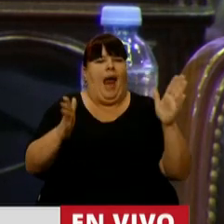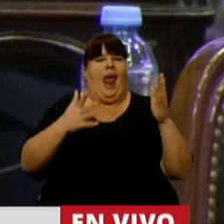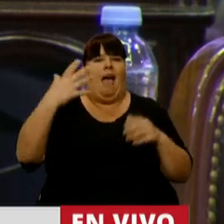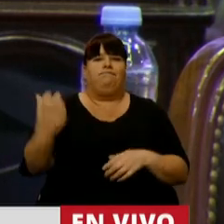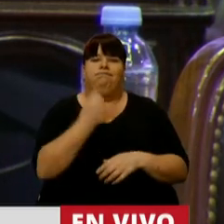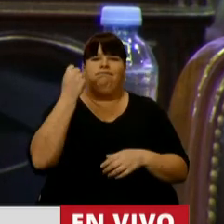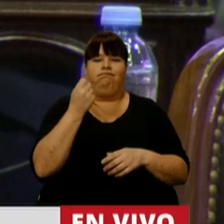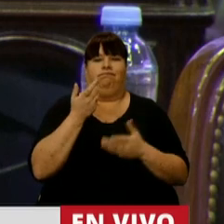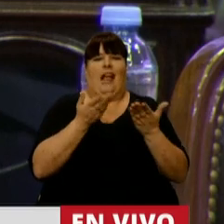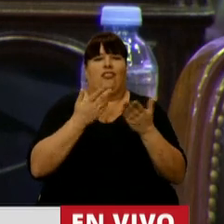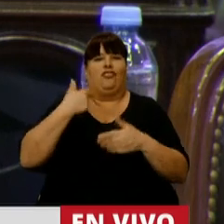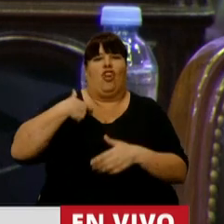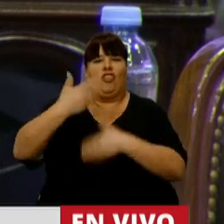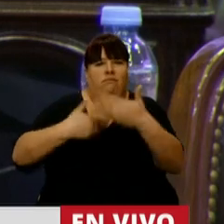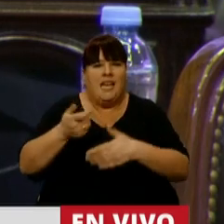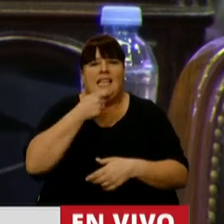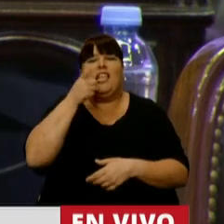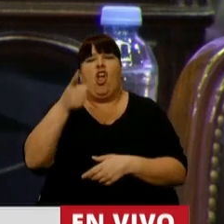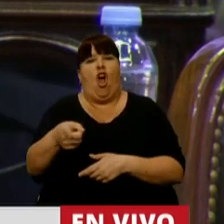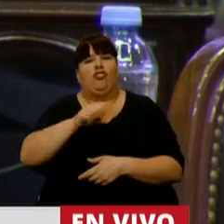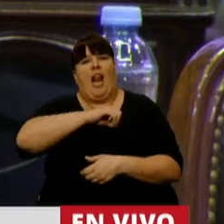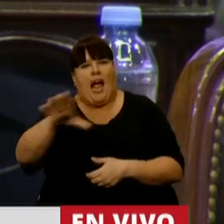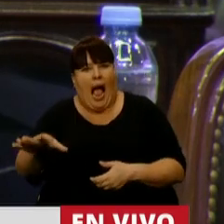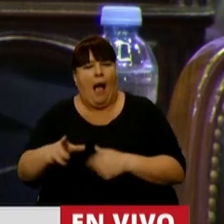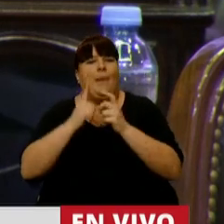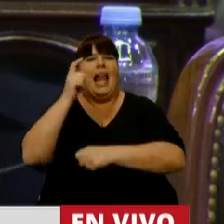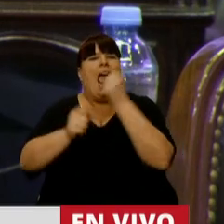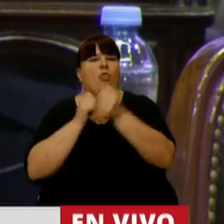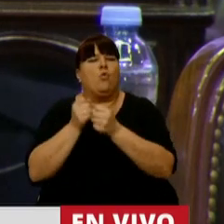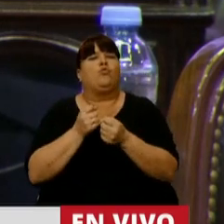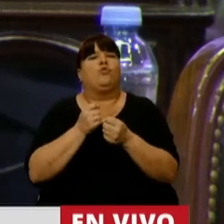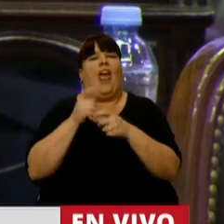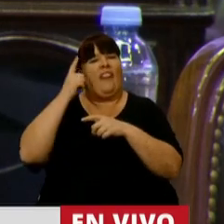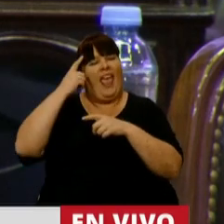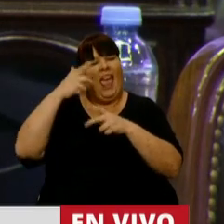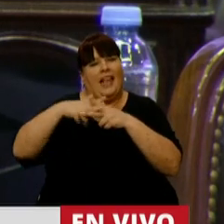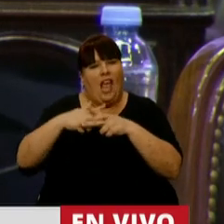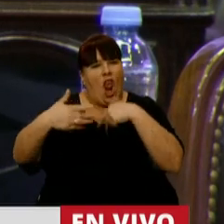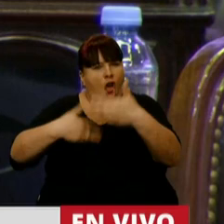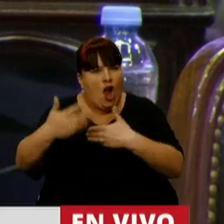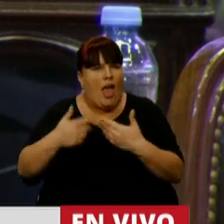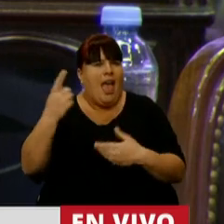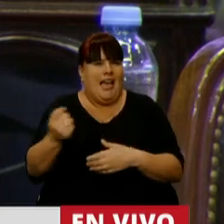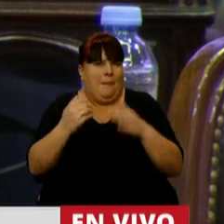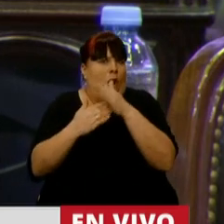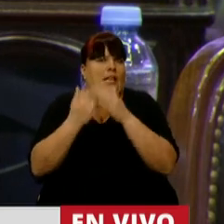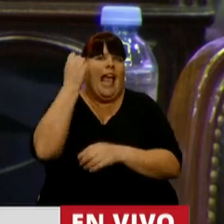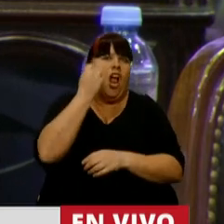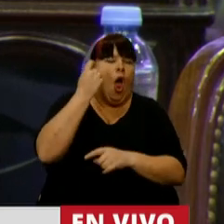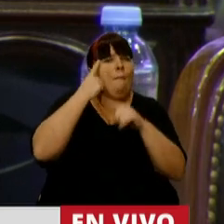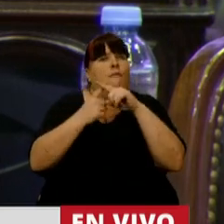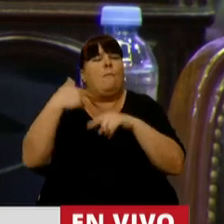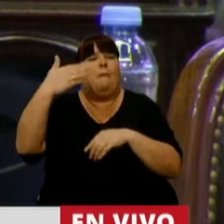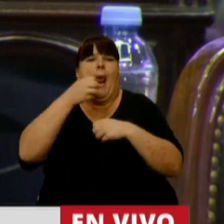oportunidades, de ascenso social. Si atentamos contra el campo y la industria basada en el conocimiento, pilares fundamentales de nuestra economía y